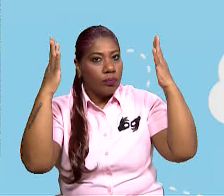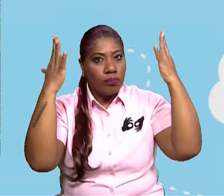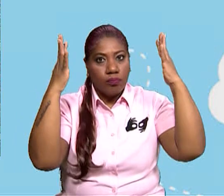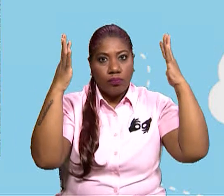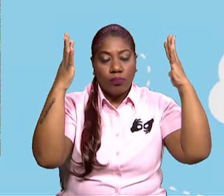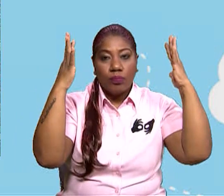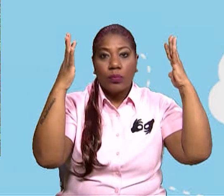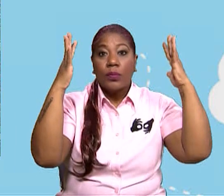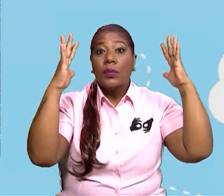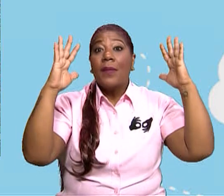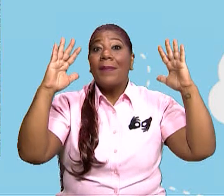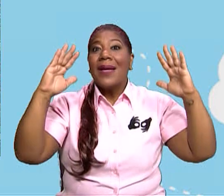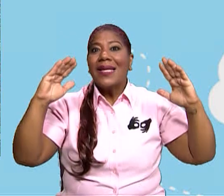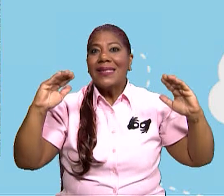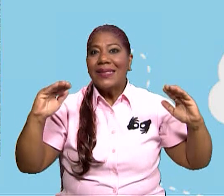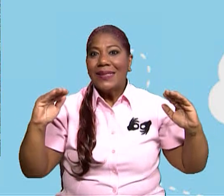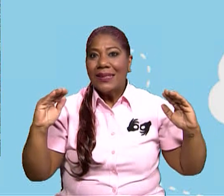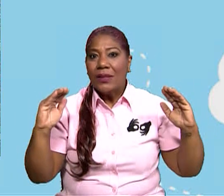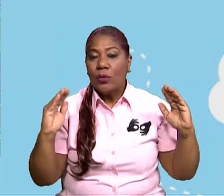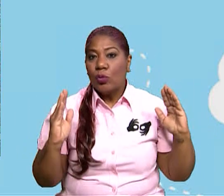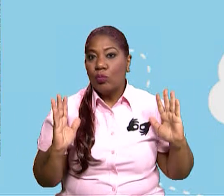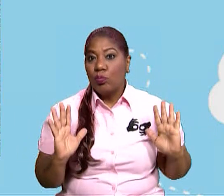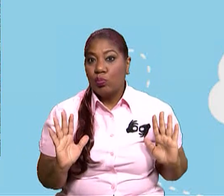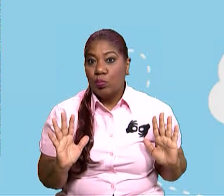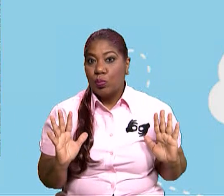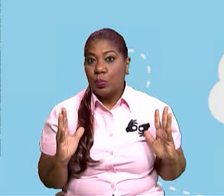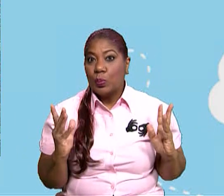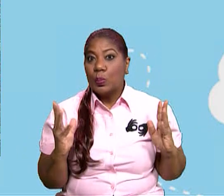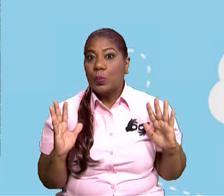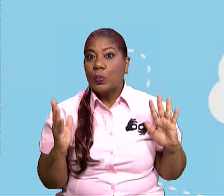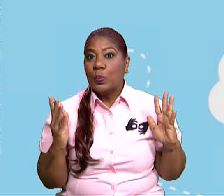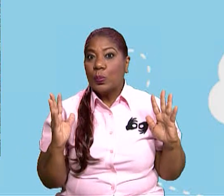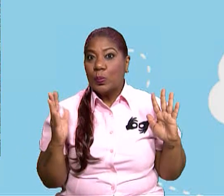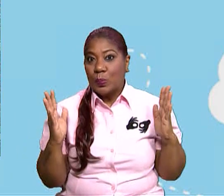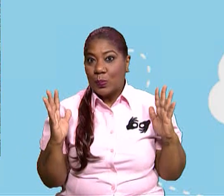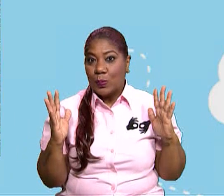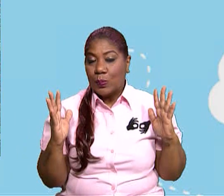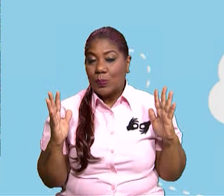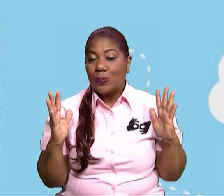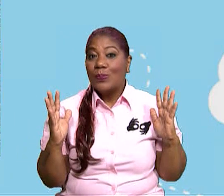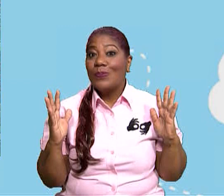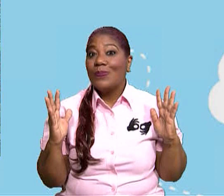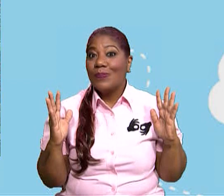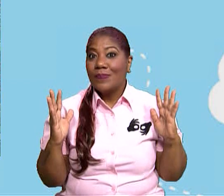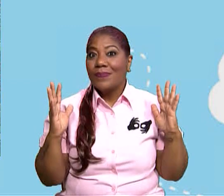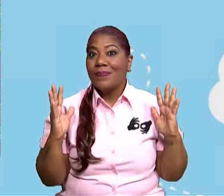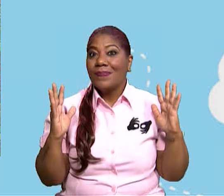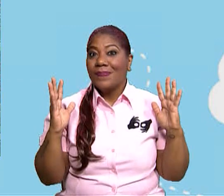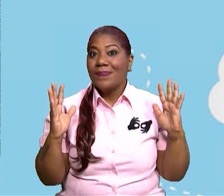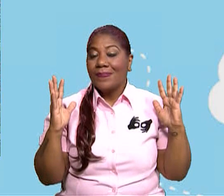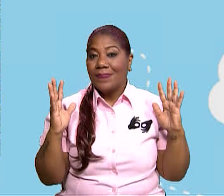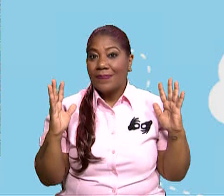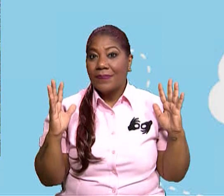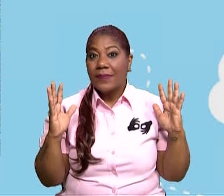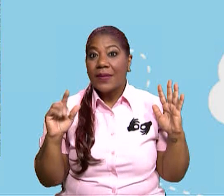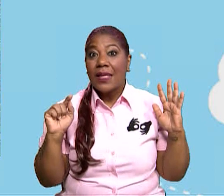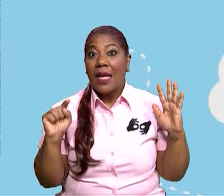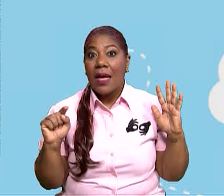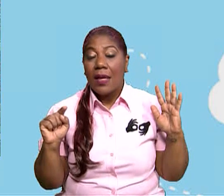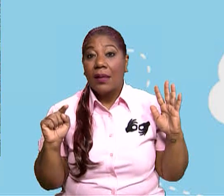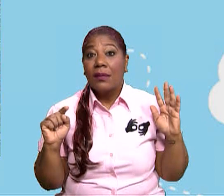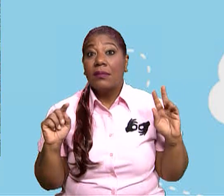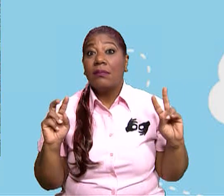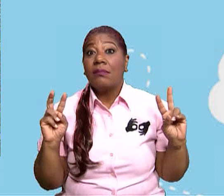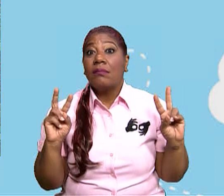árboles pequeños, que logran crecer a pesar de la escasez de la luz. Es el hogar de los depredadores más